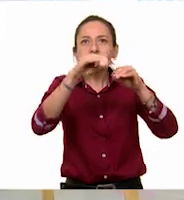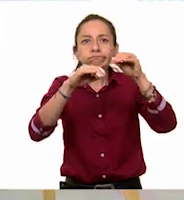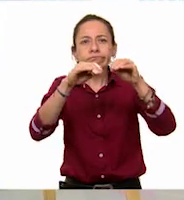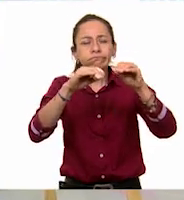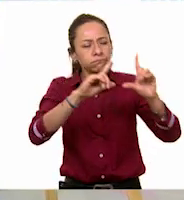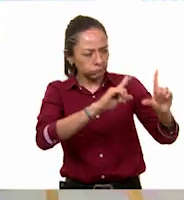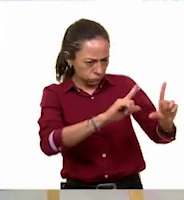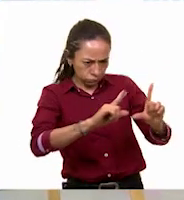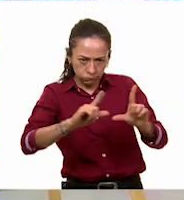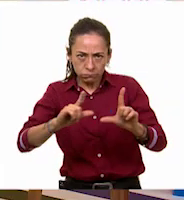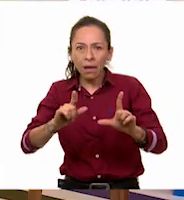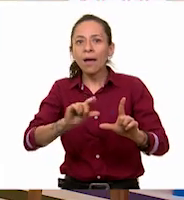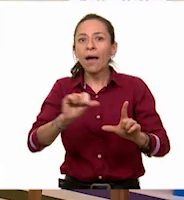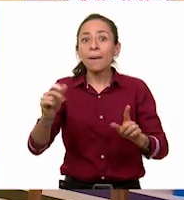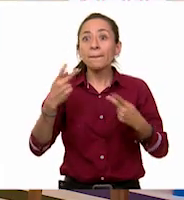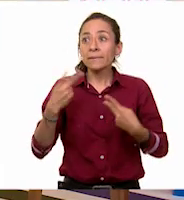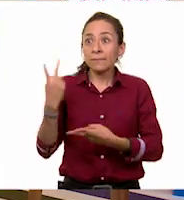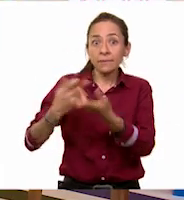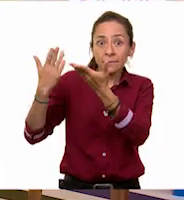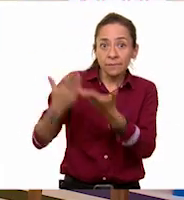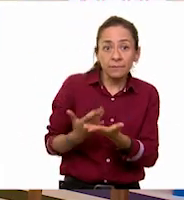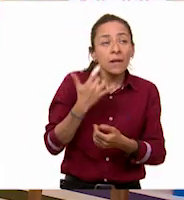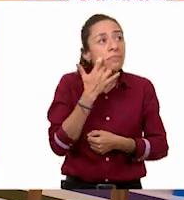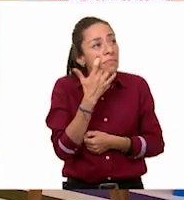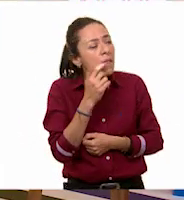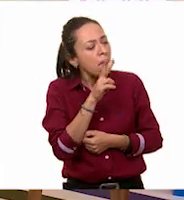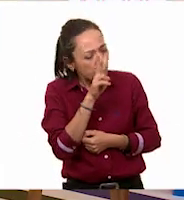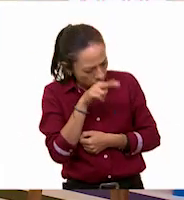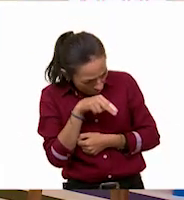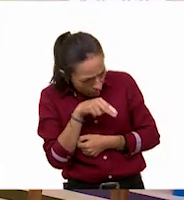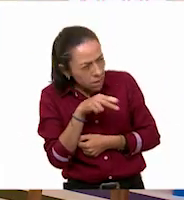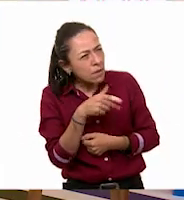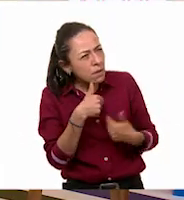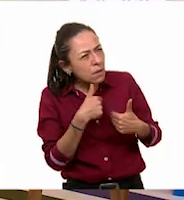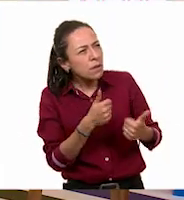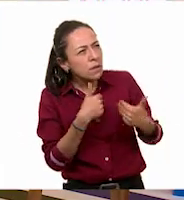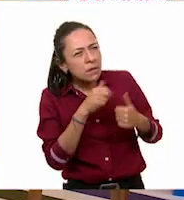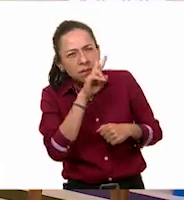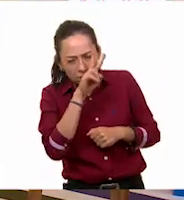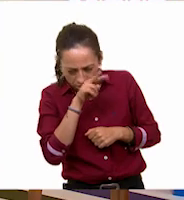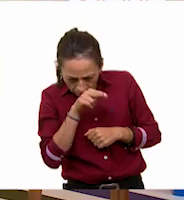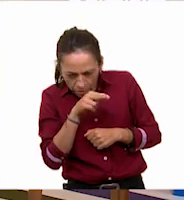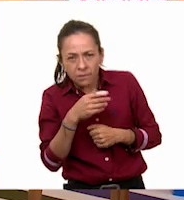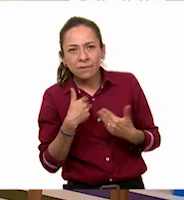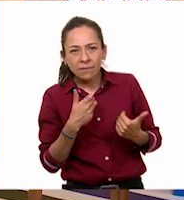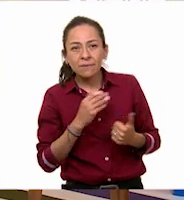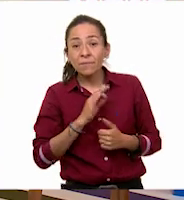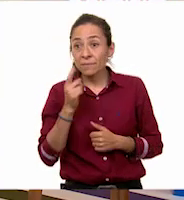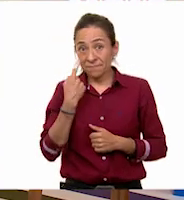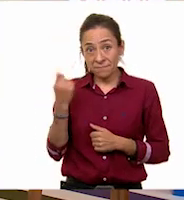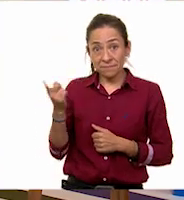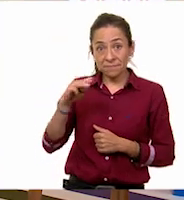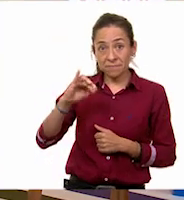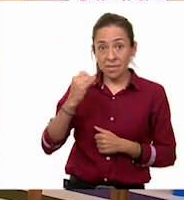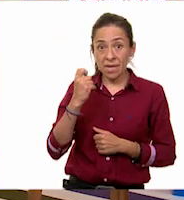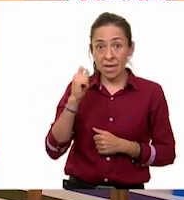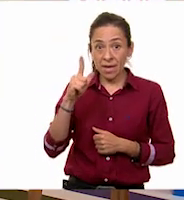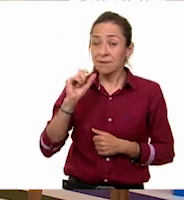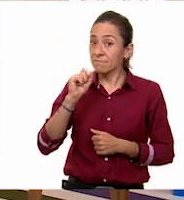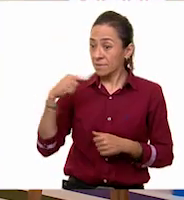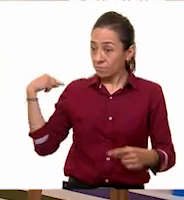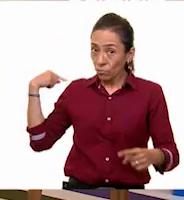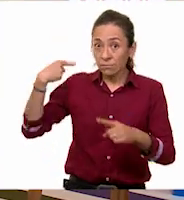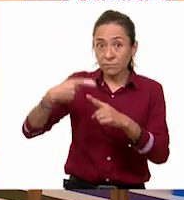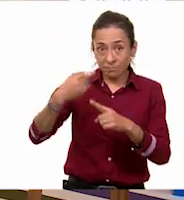los que vienen a verlo van a entender. Exacto. Como ustedes pueden ver, Miguel puso en práctica todo lo que ha aprendido